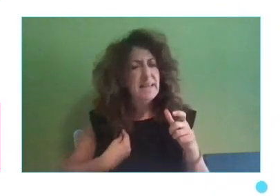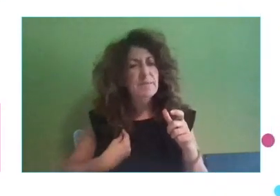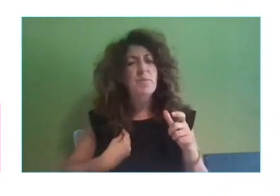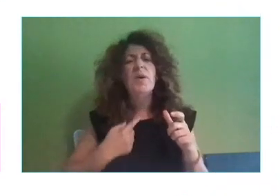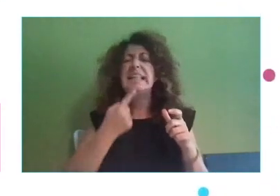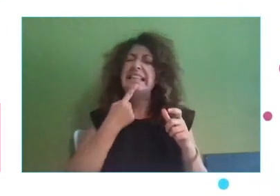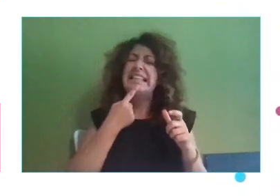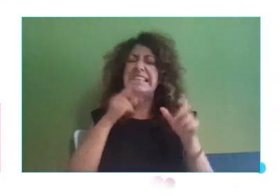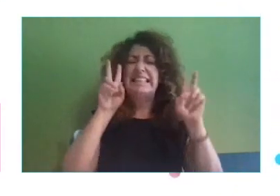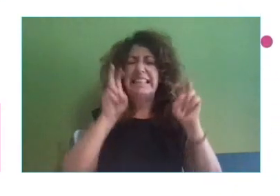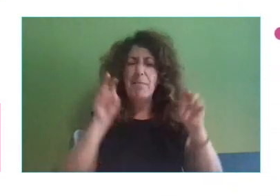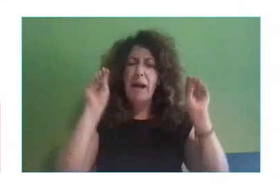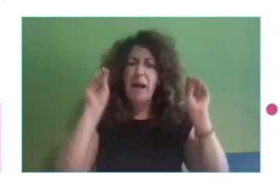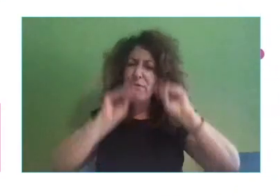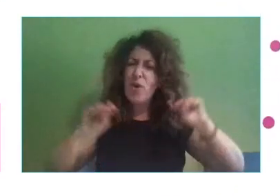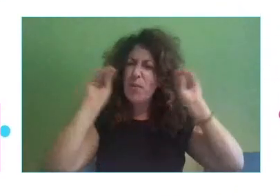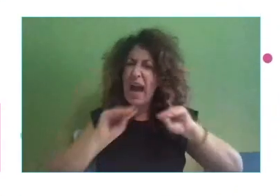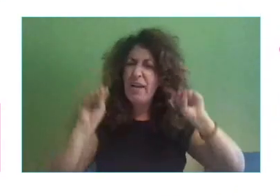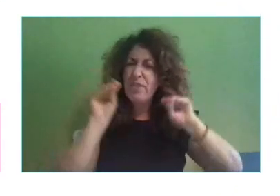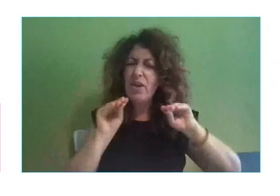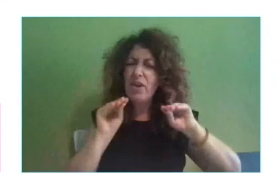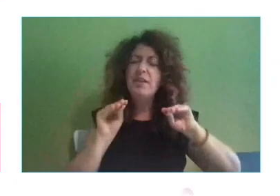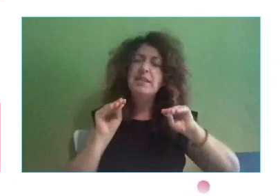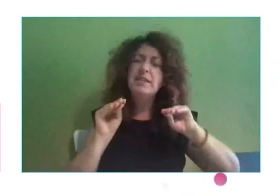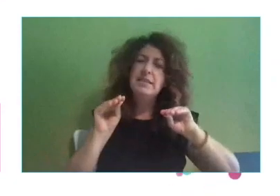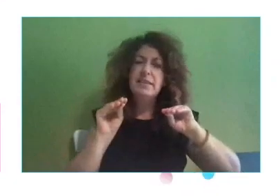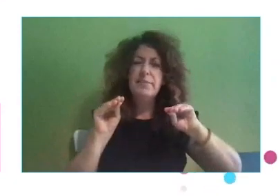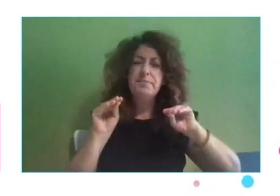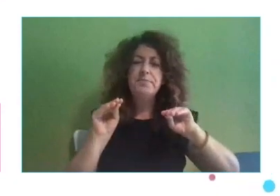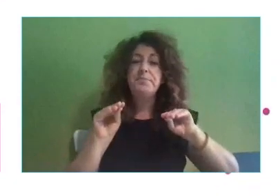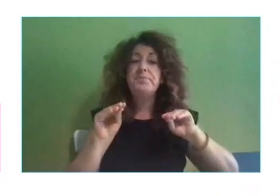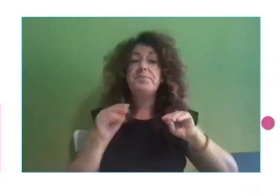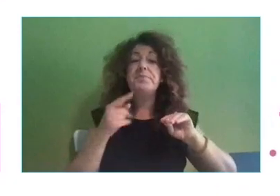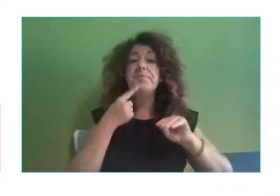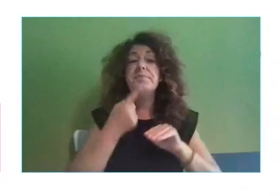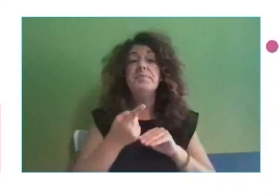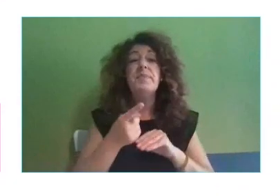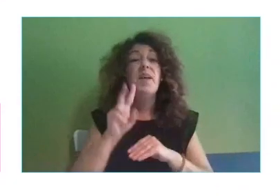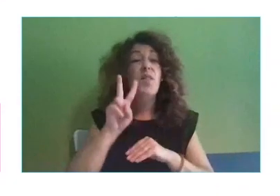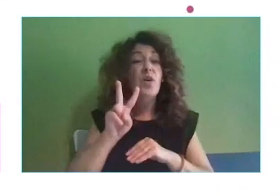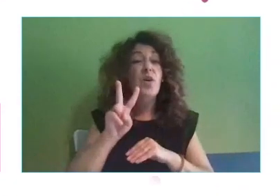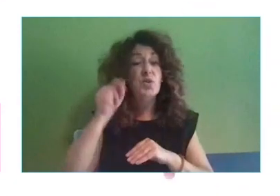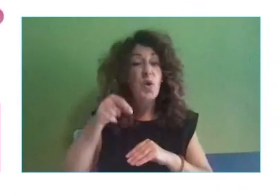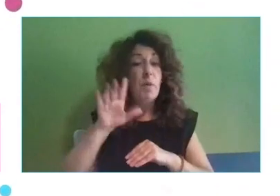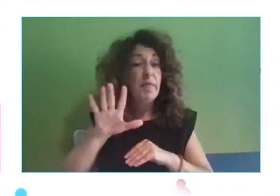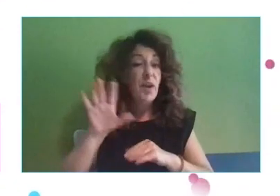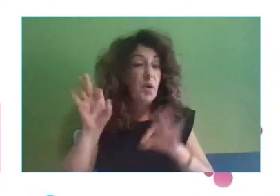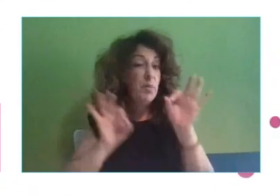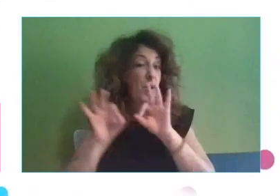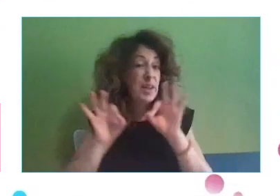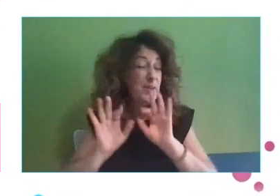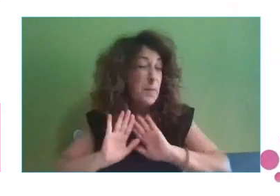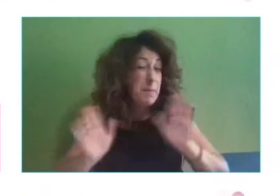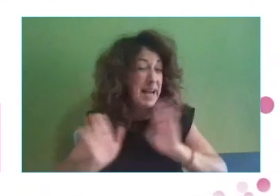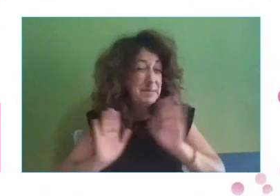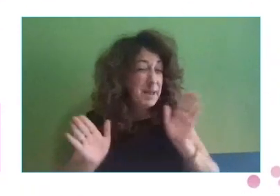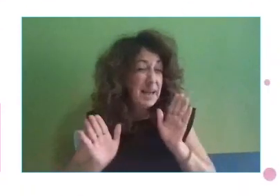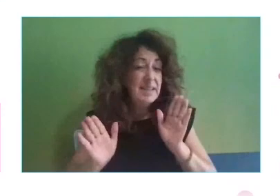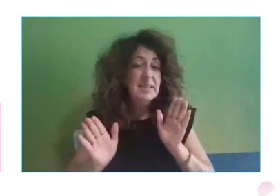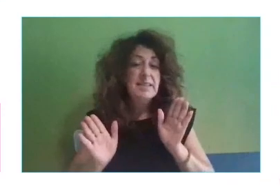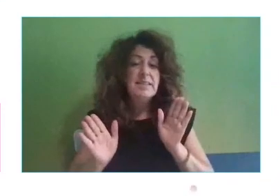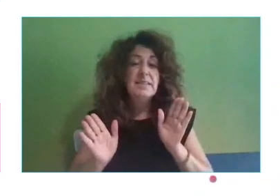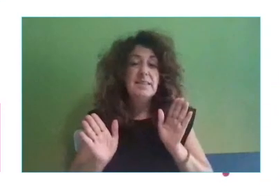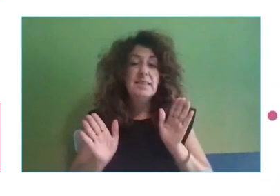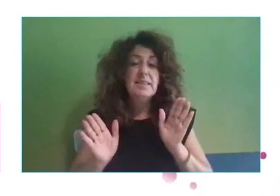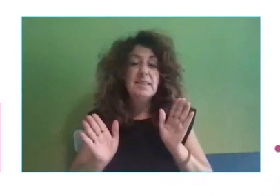Es decir, hay solamente un 2,5% de las PYMES que tienen especialistas